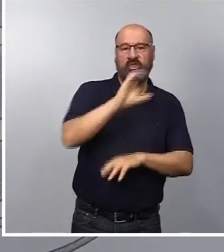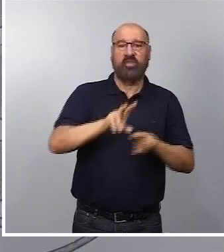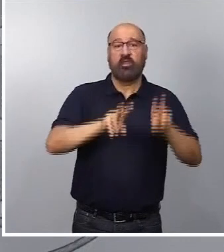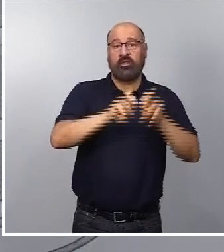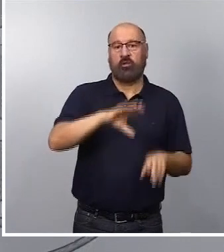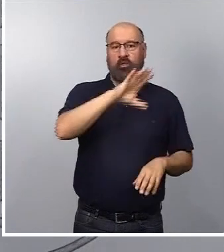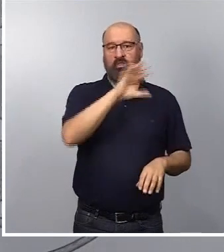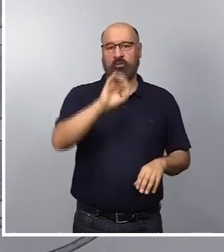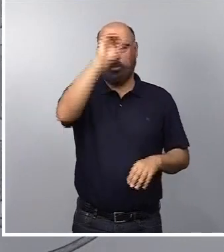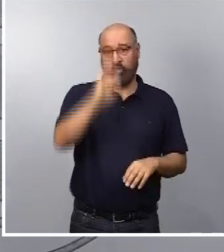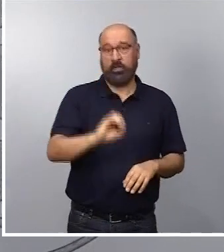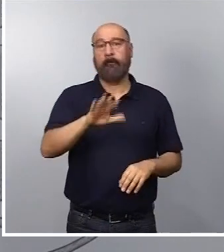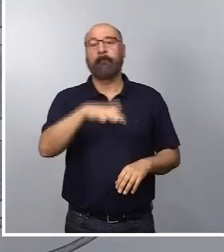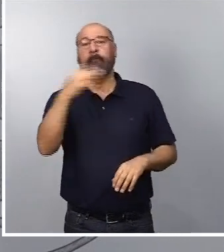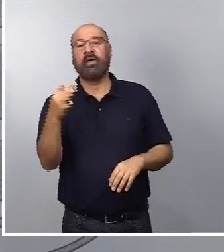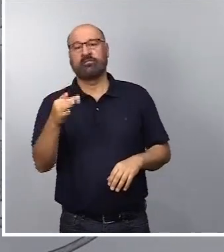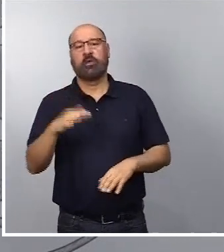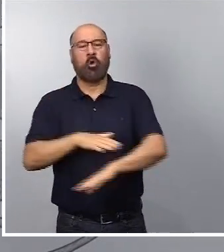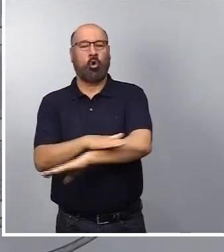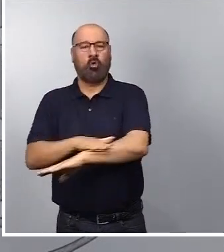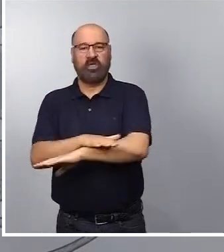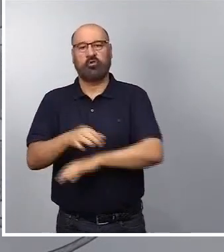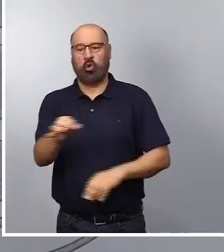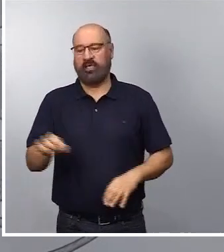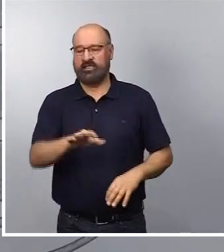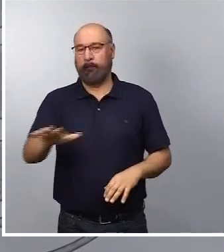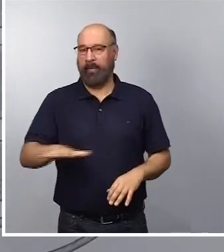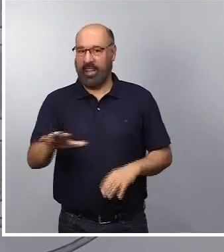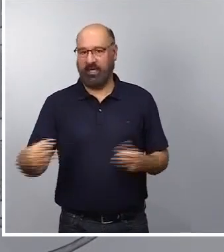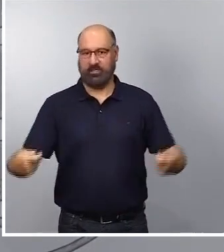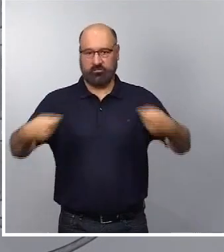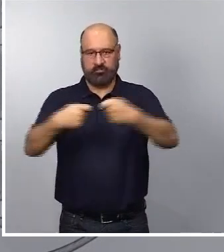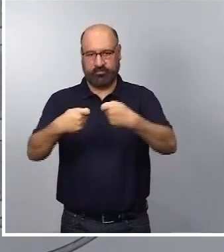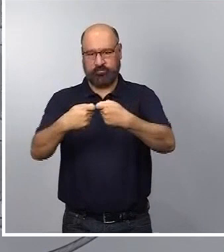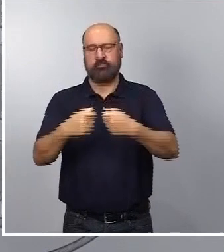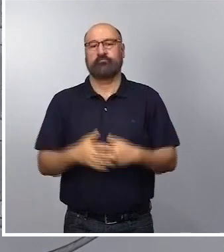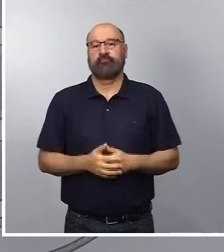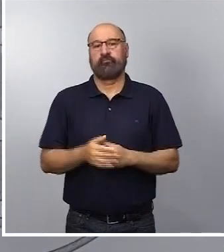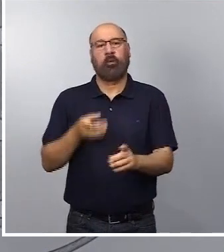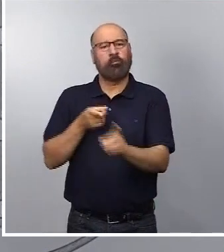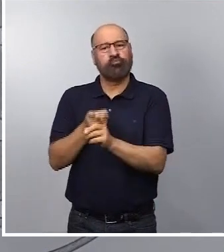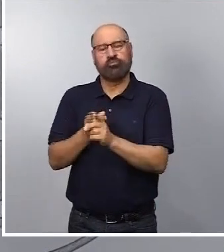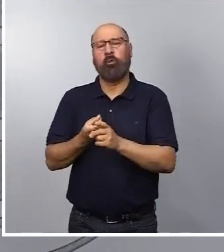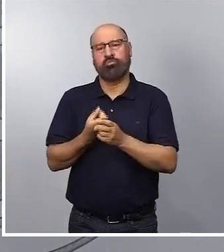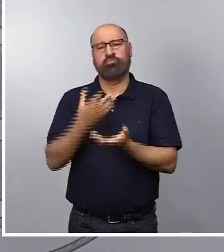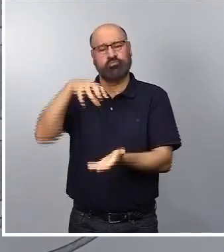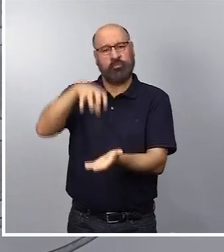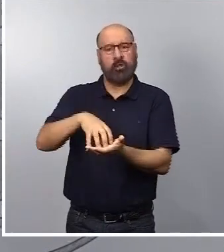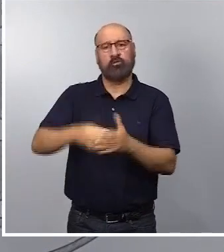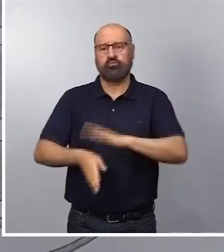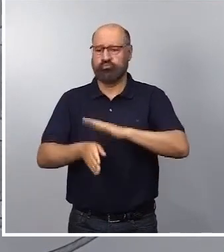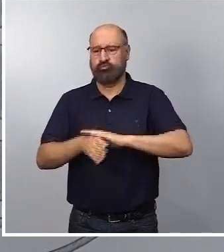el Gobierno Autonómico de las Islas Baleares para mantener esta infraestructura científica y tecnológica